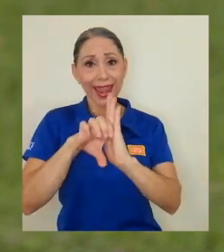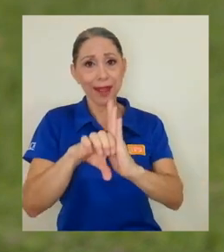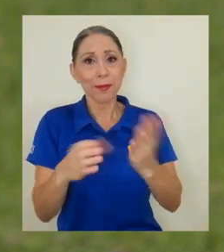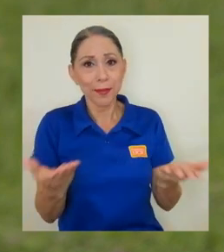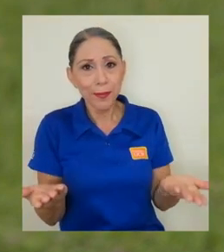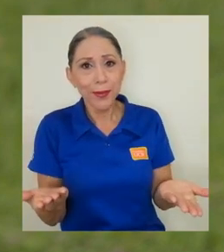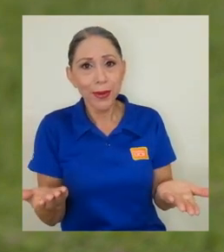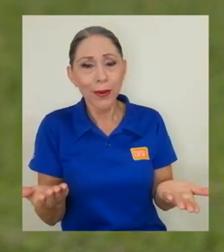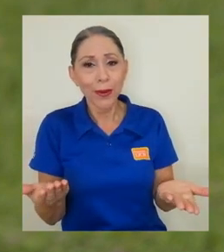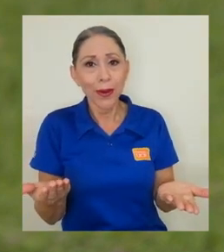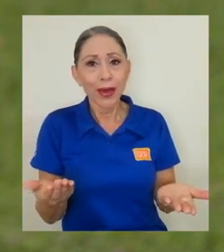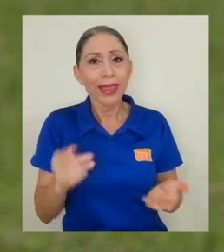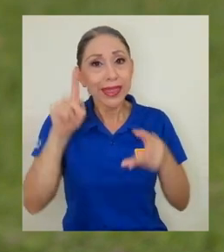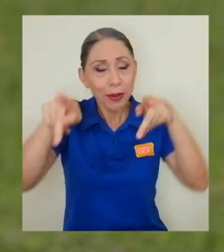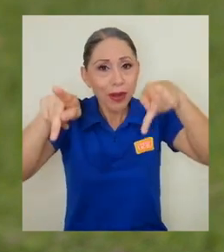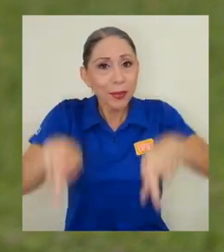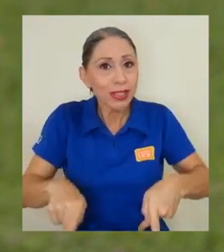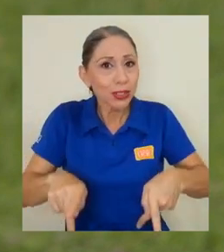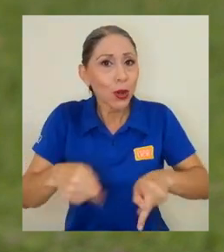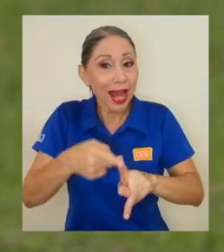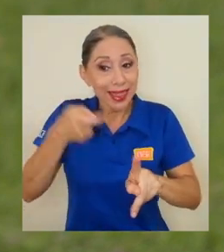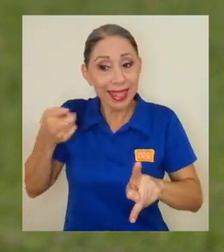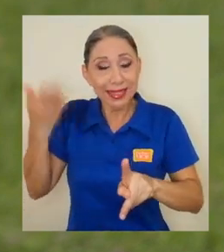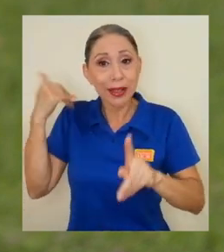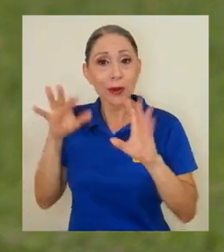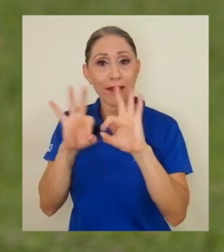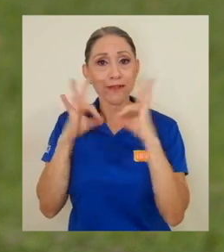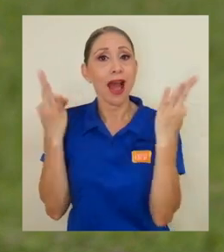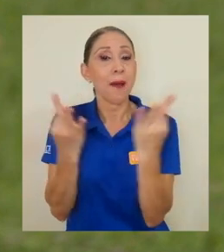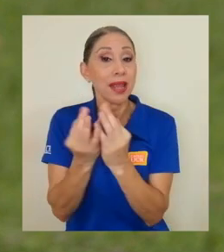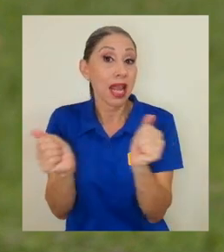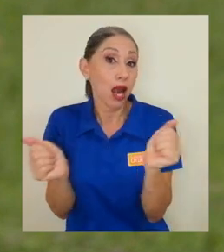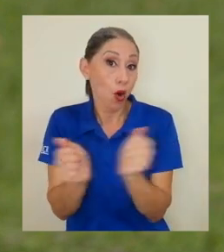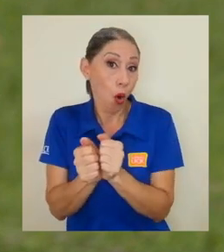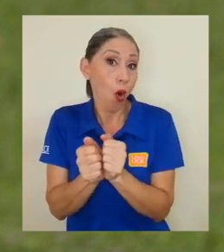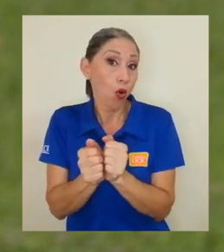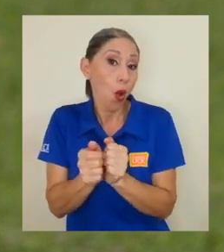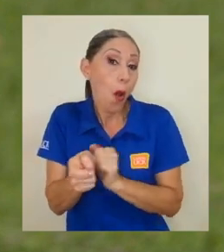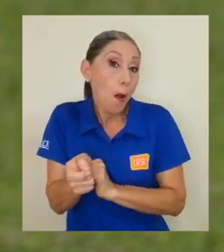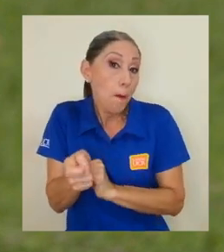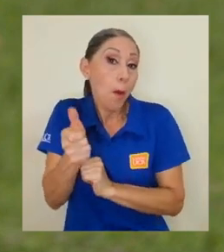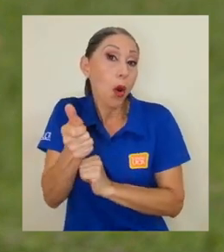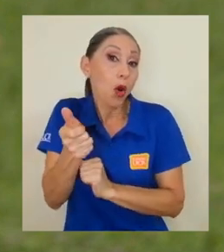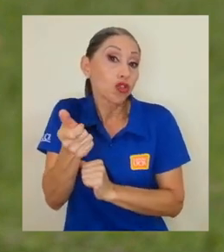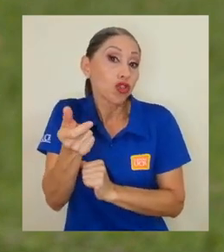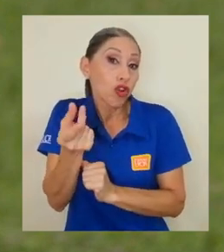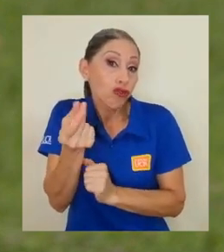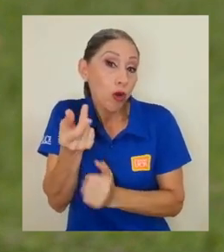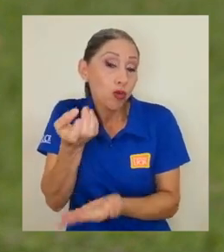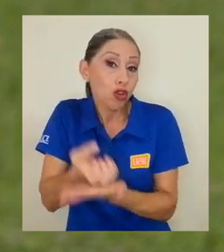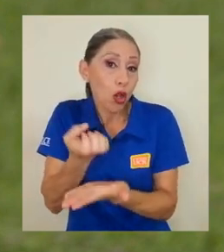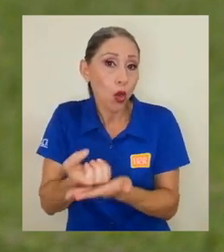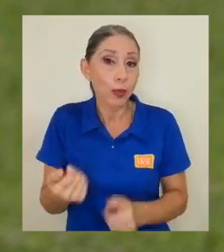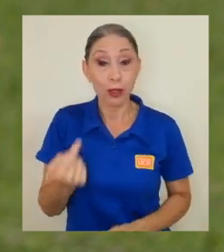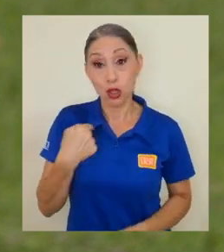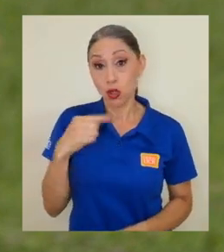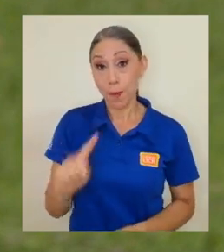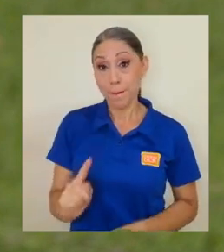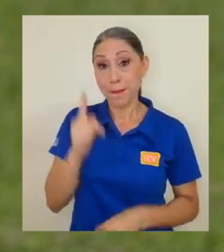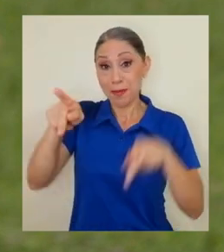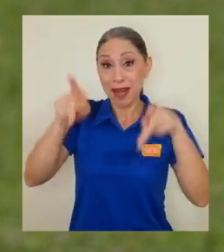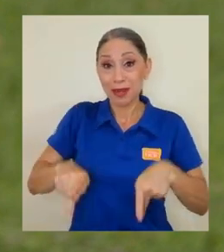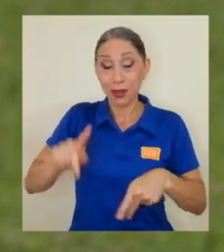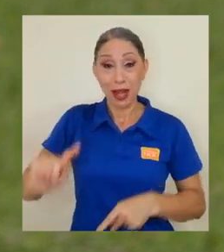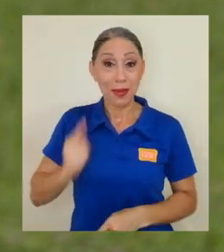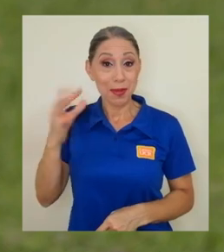una persona que viene de una familia con pocos recursos económicos. Soy la primera persona y la